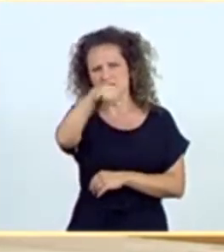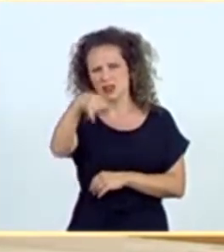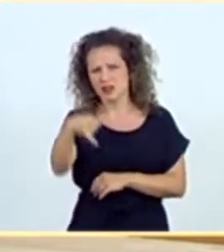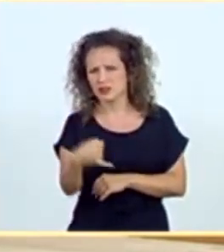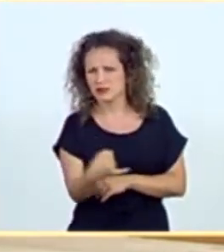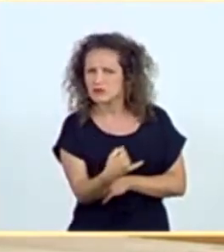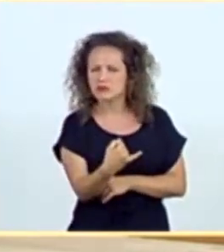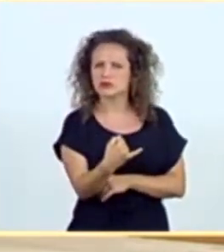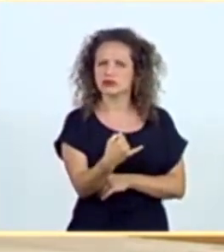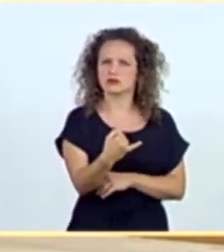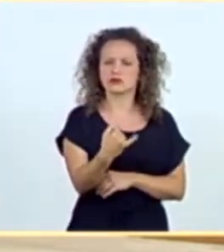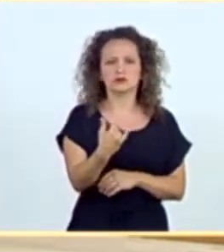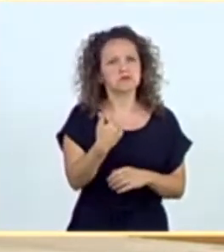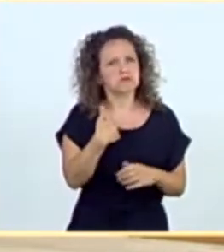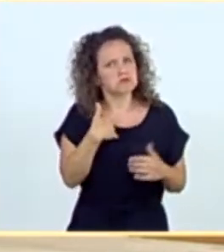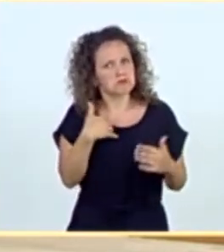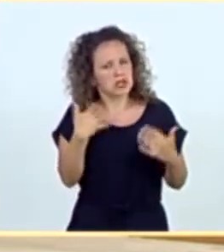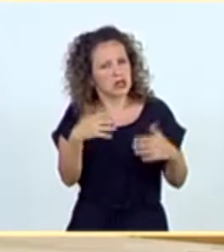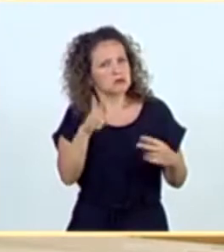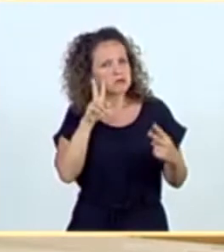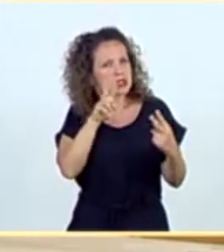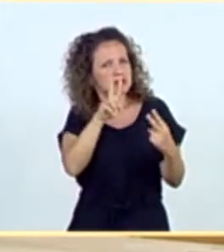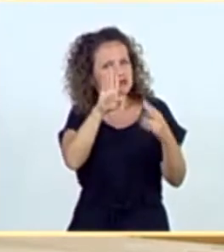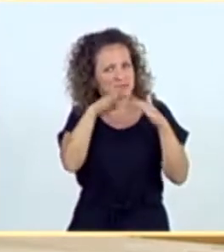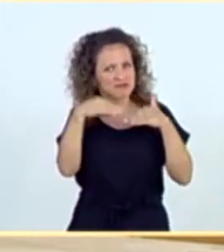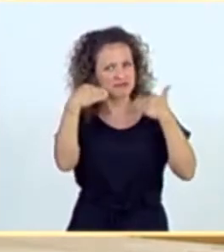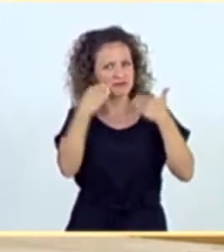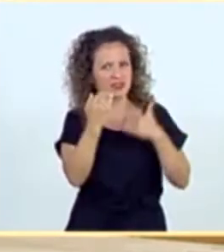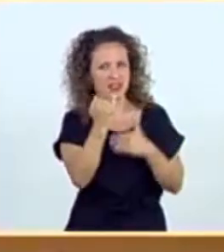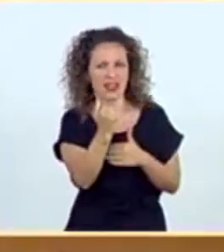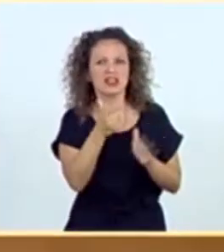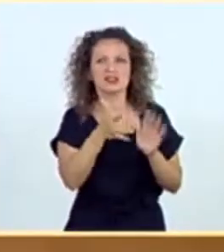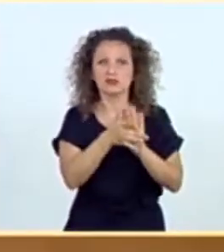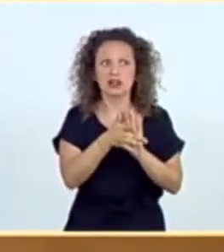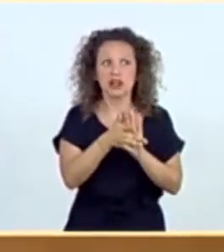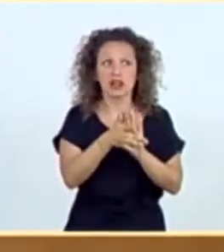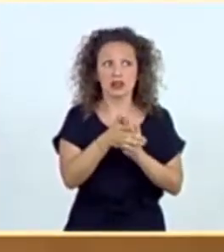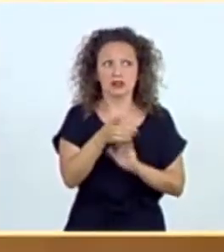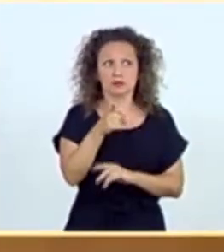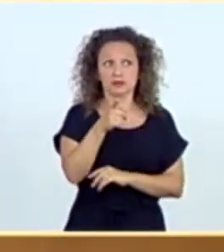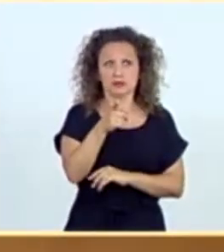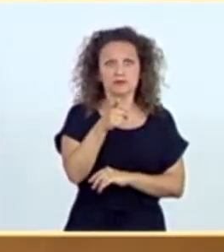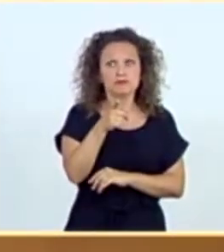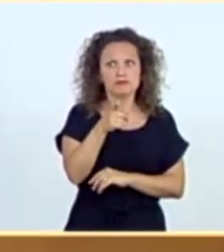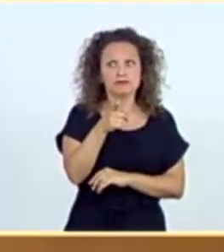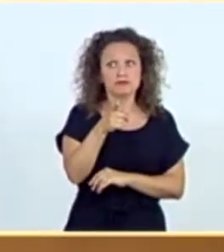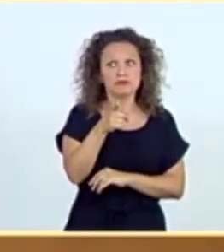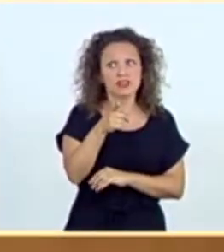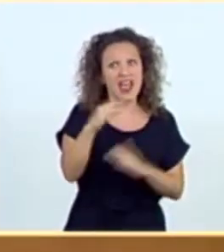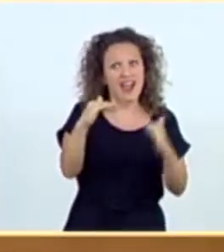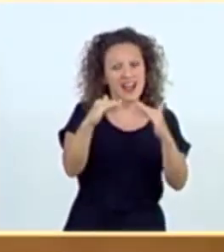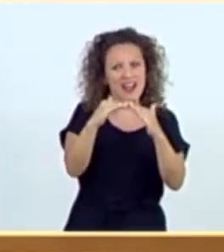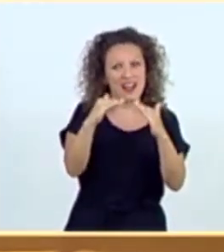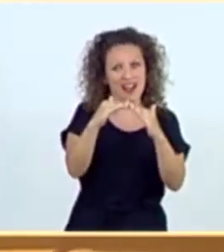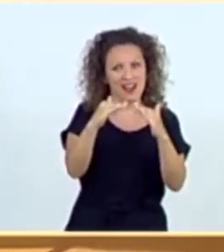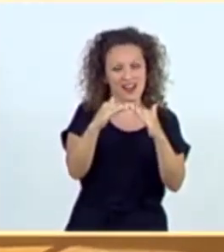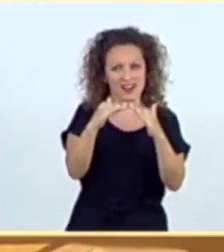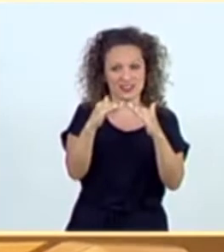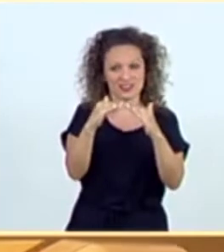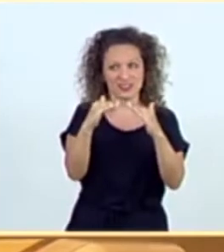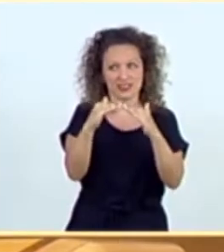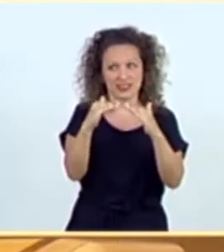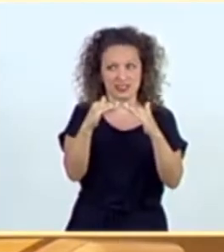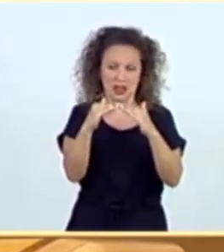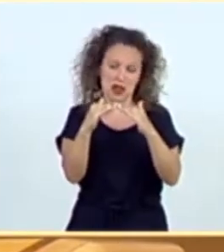actazgo. Me alegra verle con la sonrisa que yo creo que es que ha venido de su estancia por su casa, por Cataluña, ha venido con